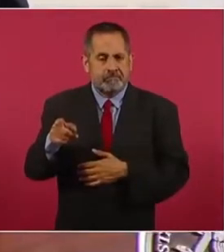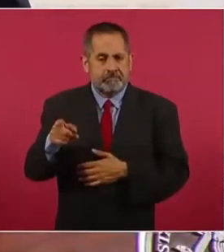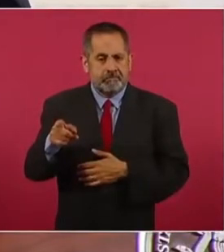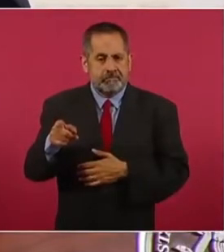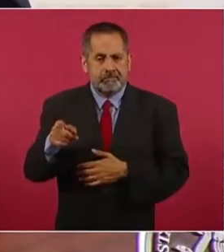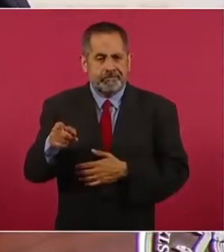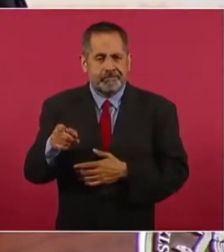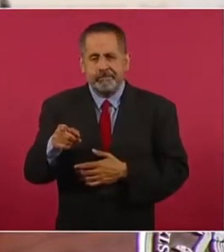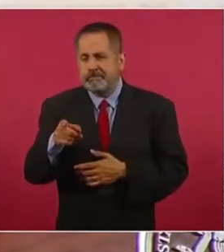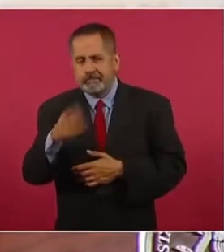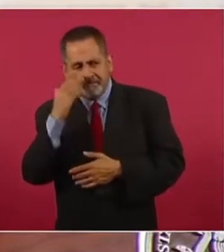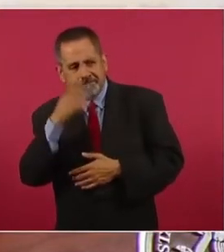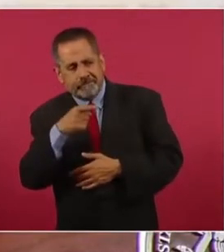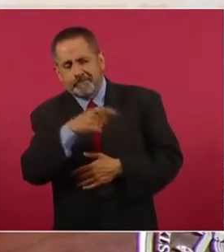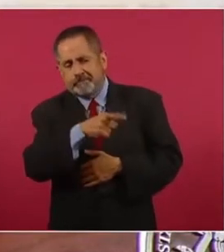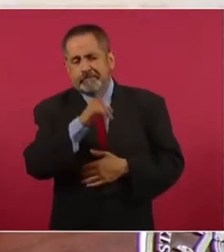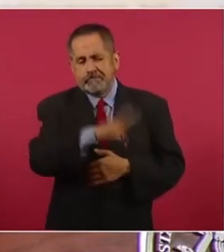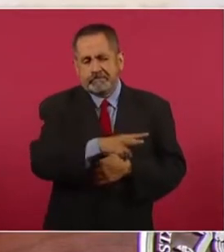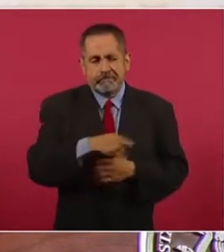no es. Entonces,